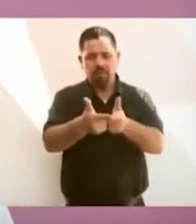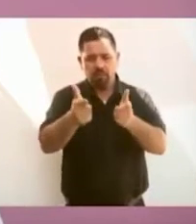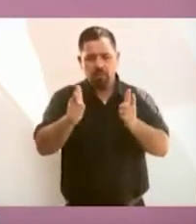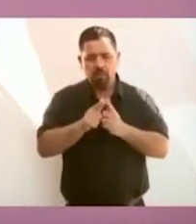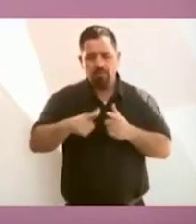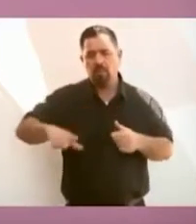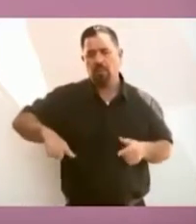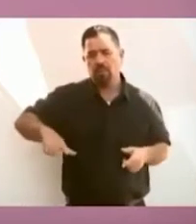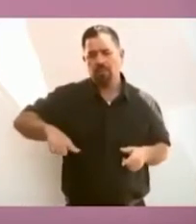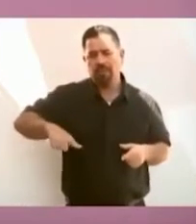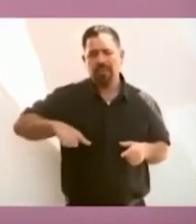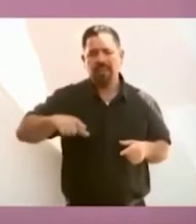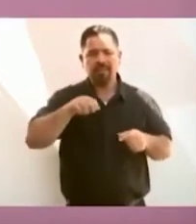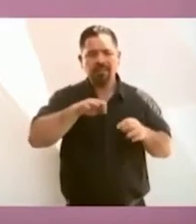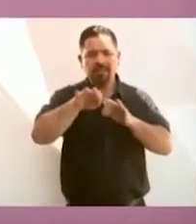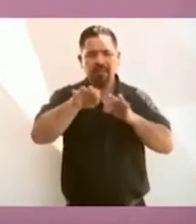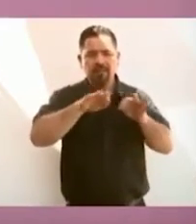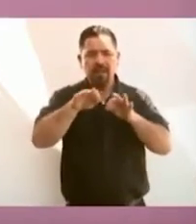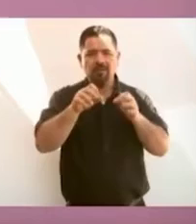Pública.